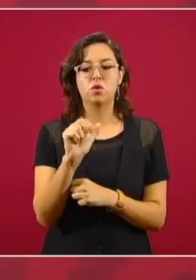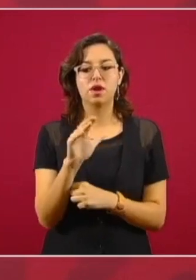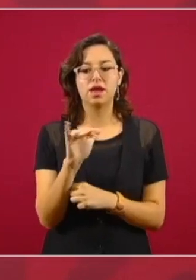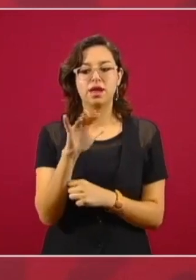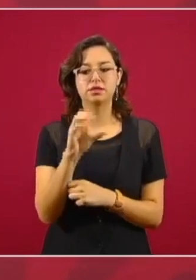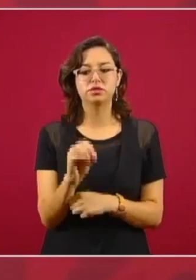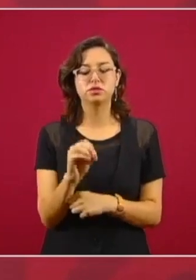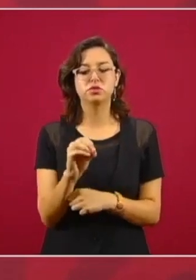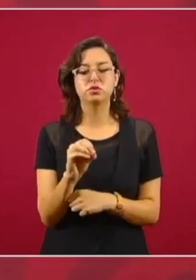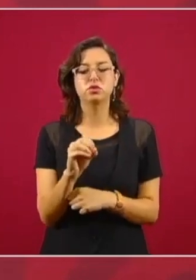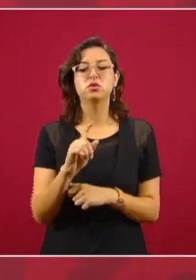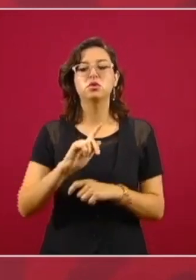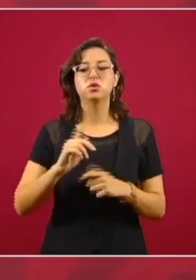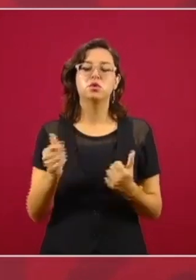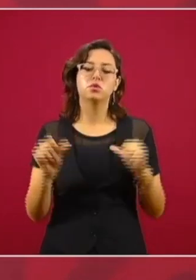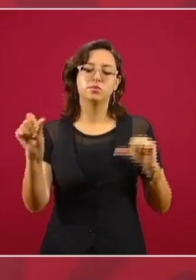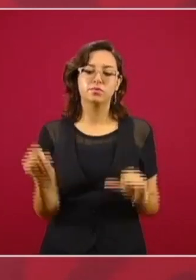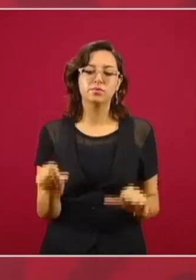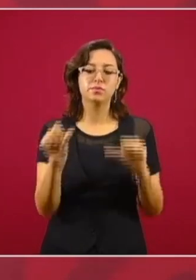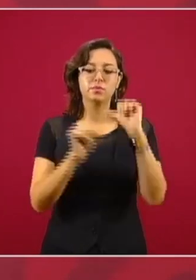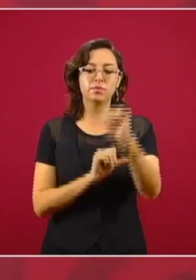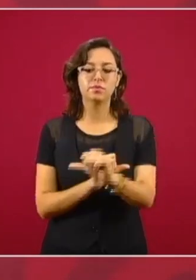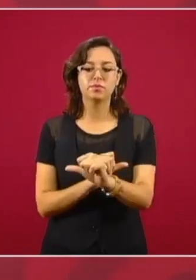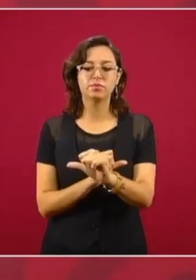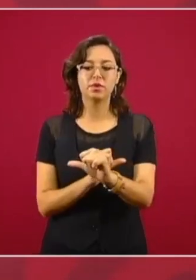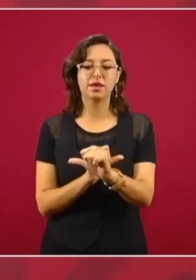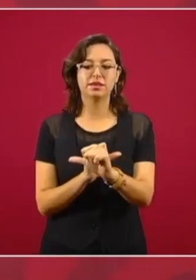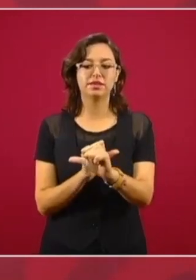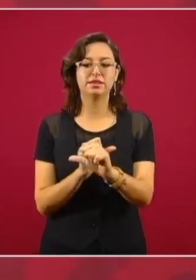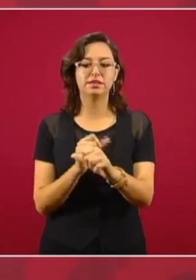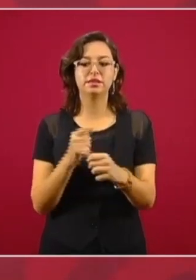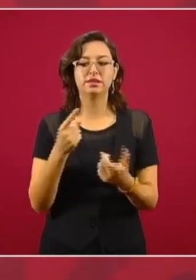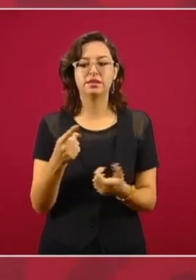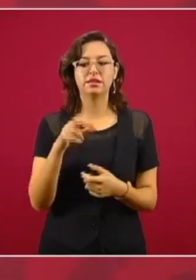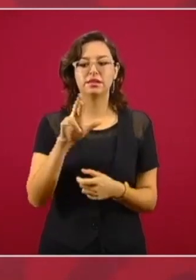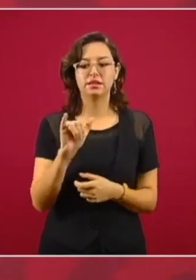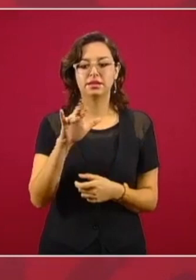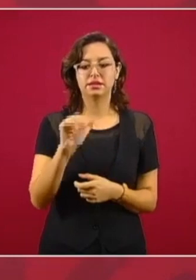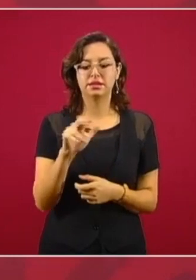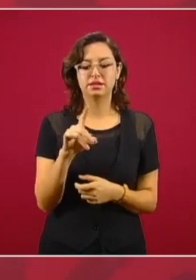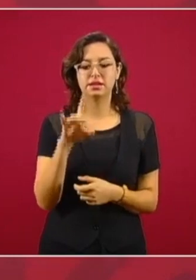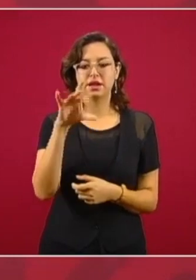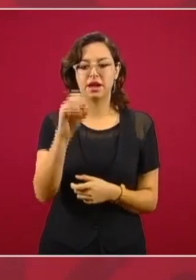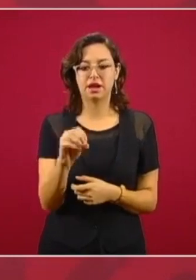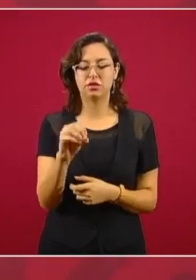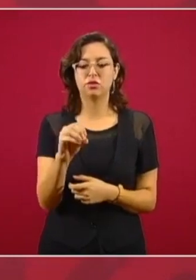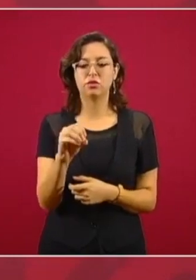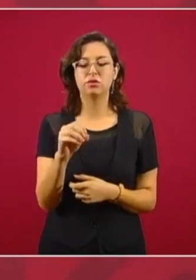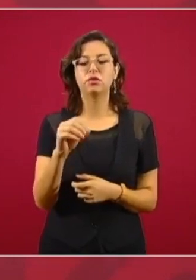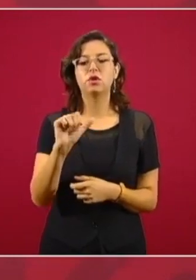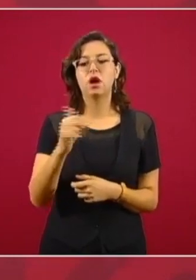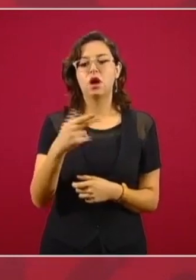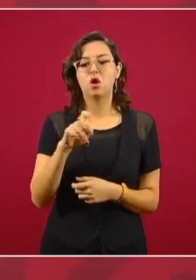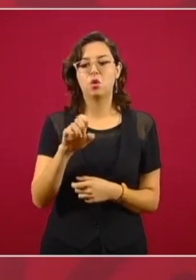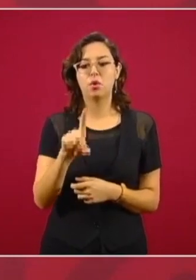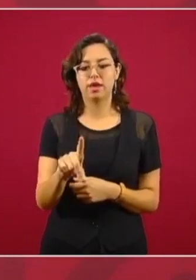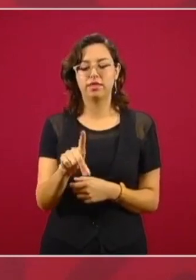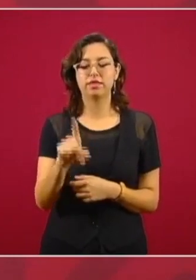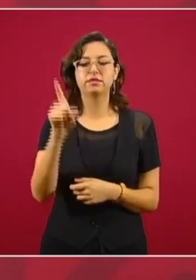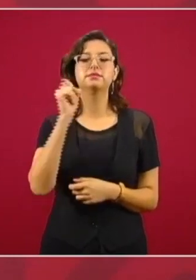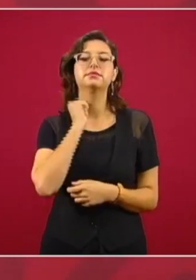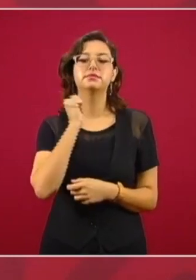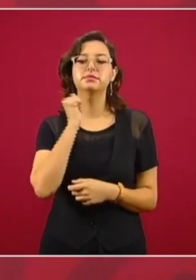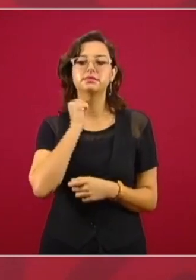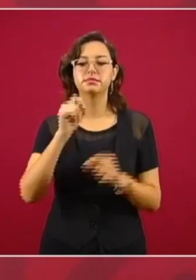que sustituye a Ricardo Agüete, es senador de la